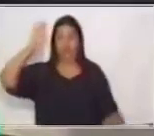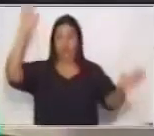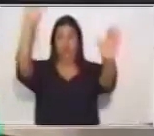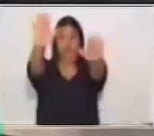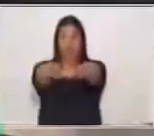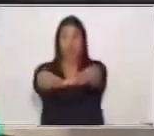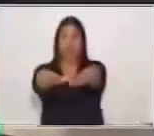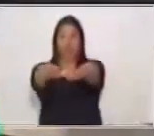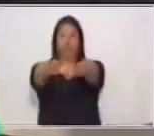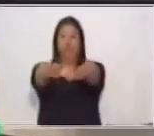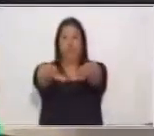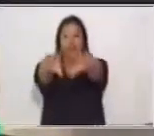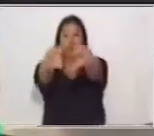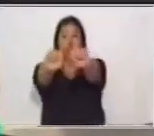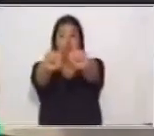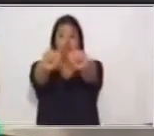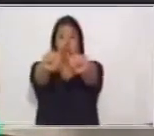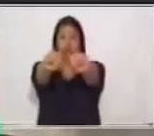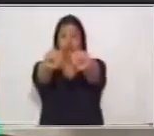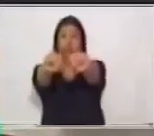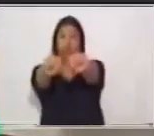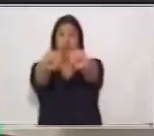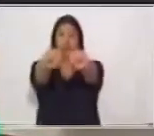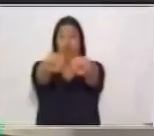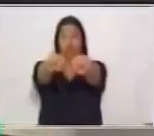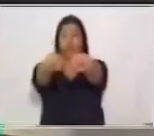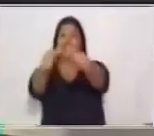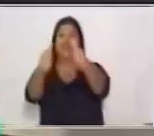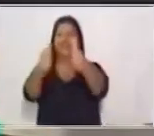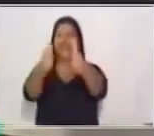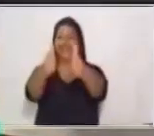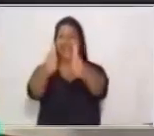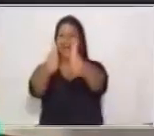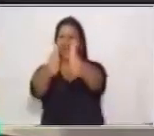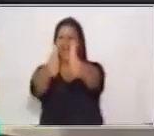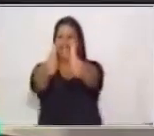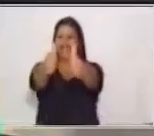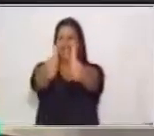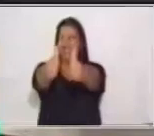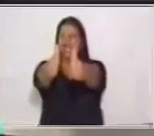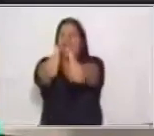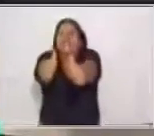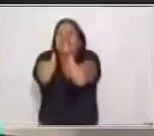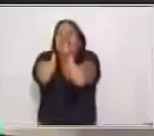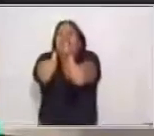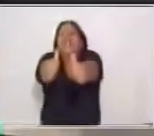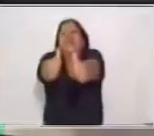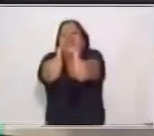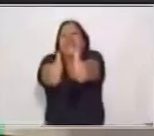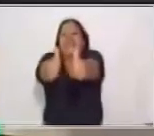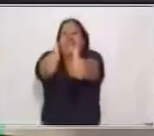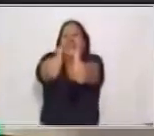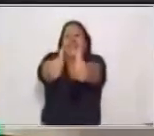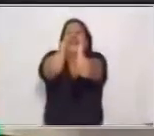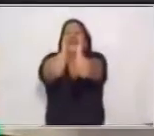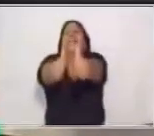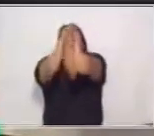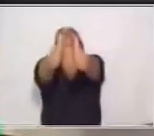Brazo extendido. Puños cerrados. Dedos arriba. Hombros en alto.